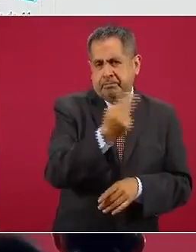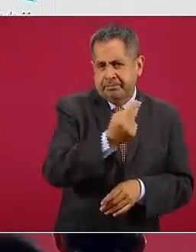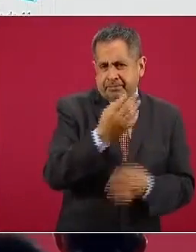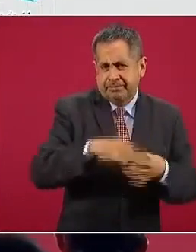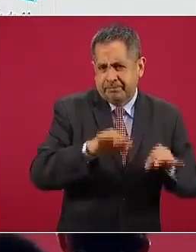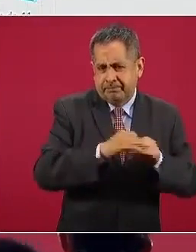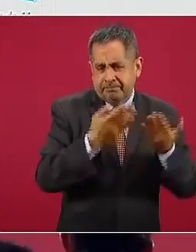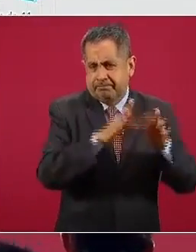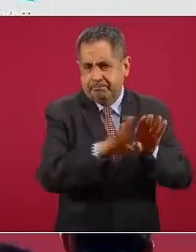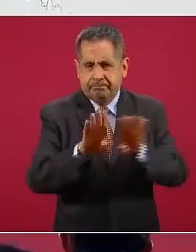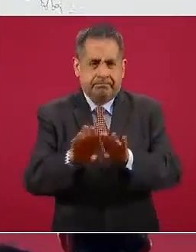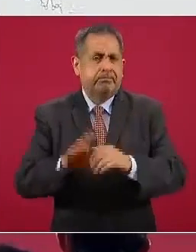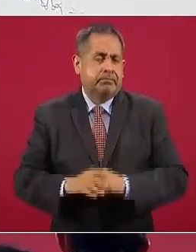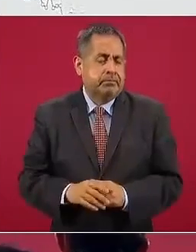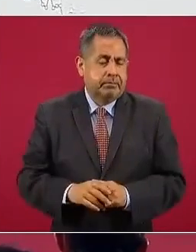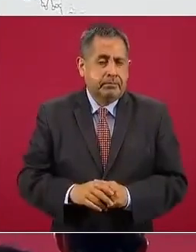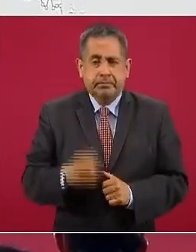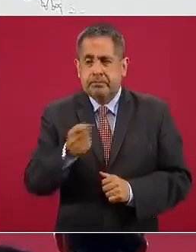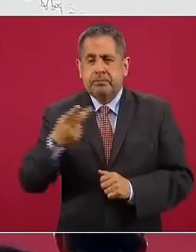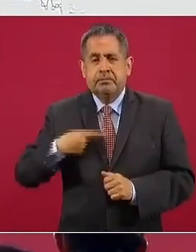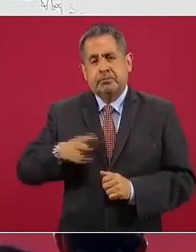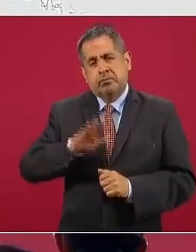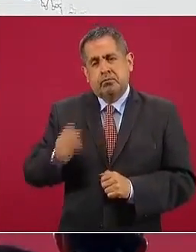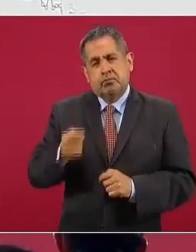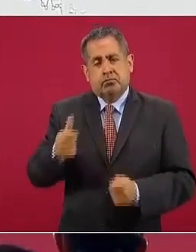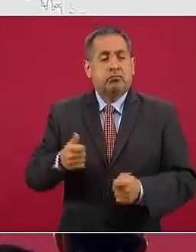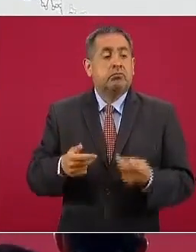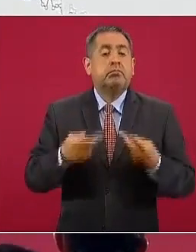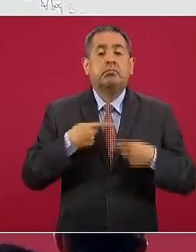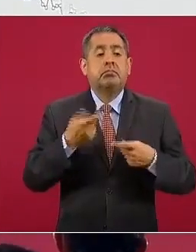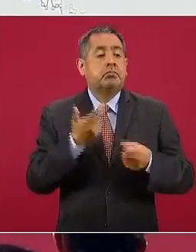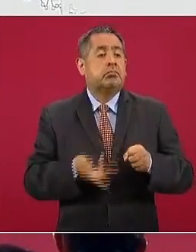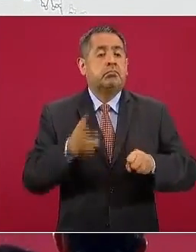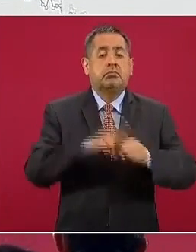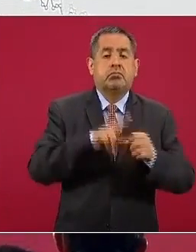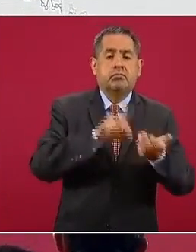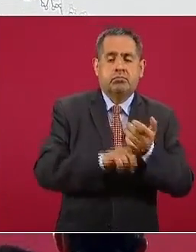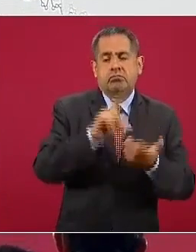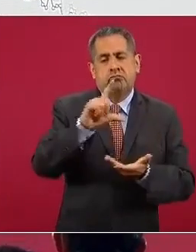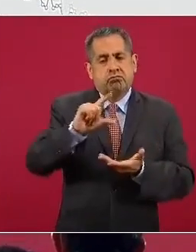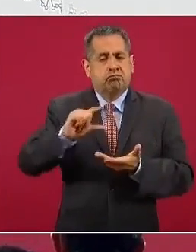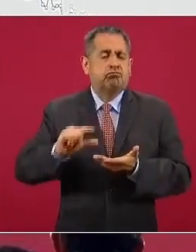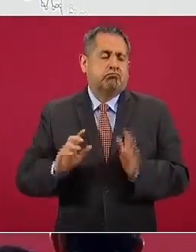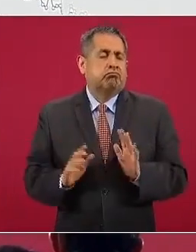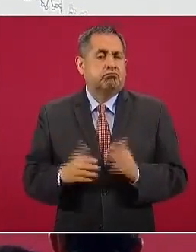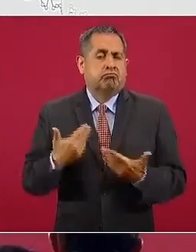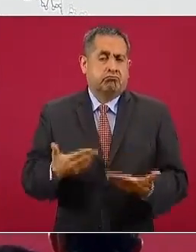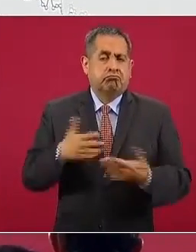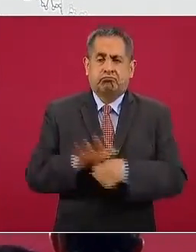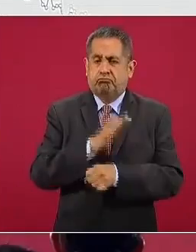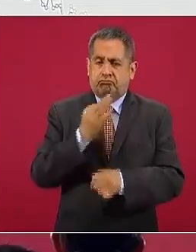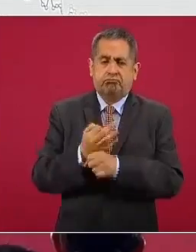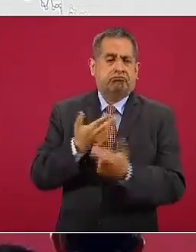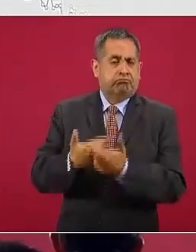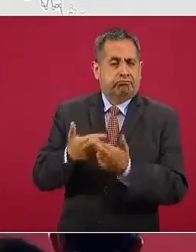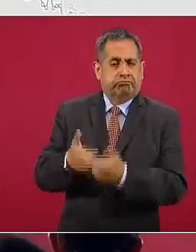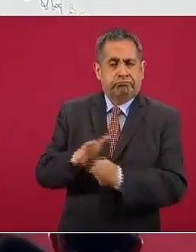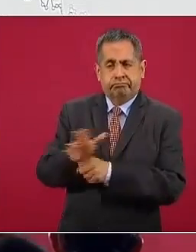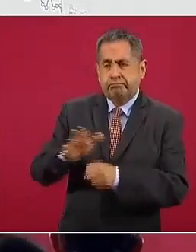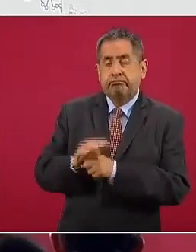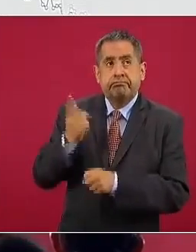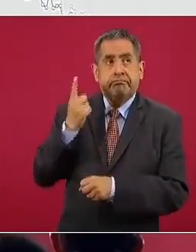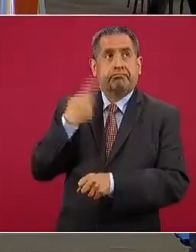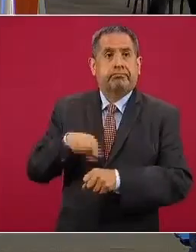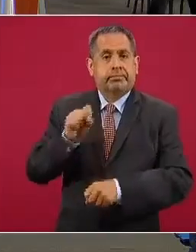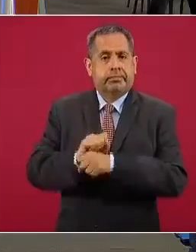las defunciones a la baja la siguiente y la hospitalización en general iba a la baja con una ligera meseta que se prolongó desde la última